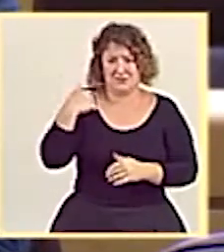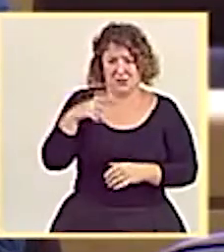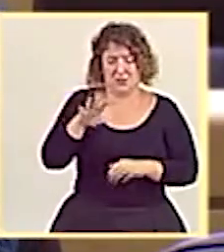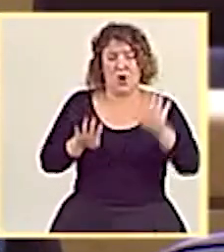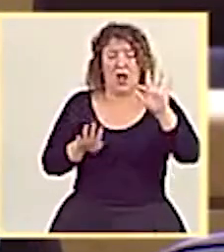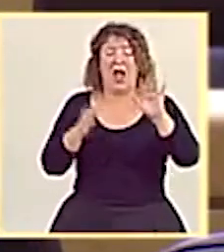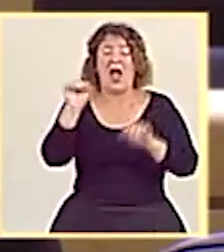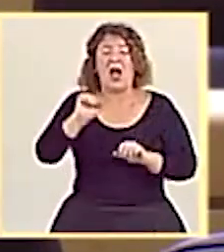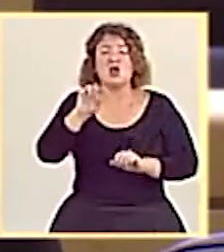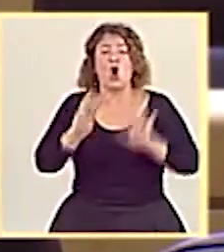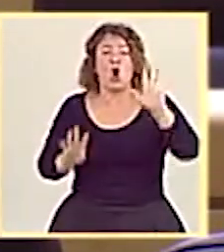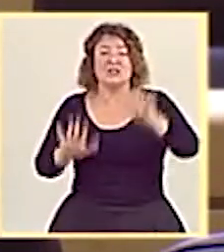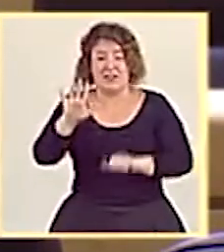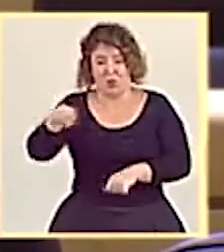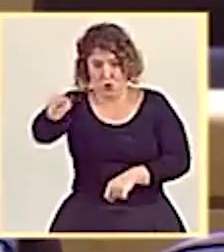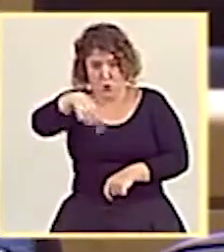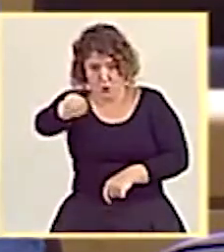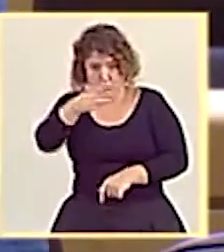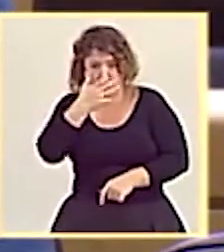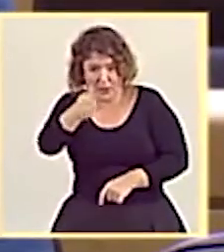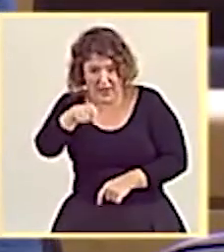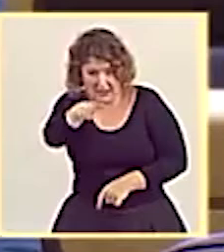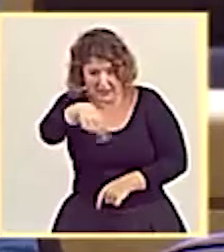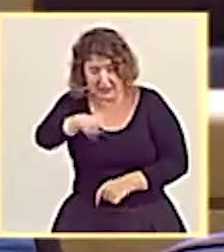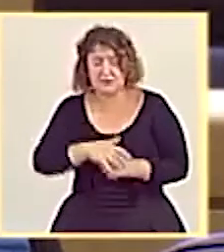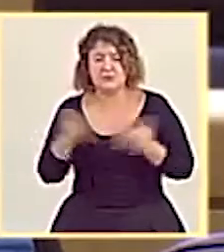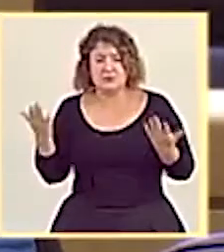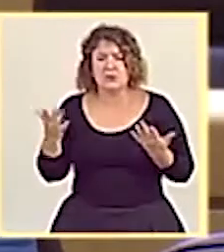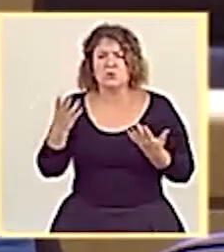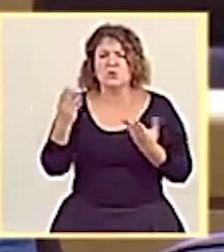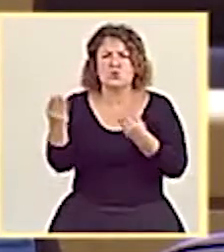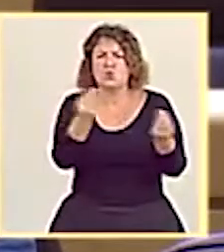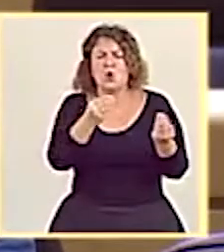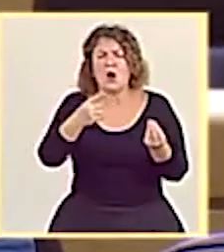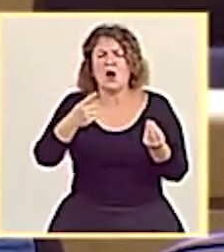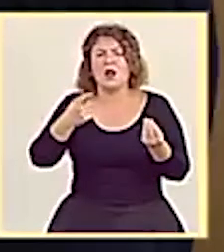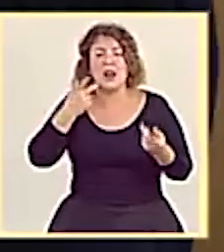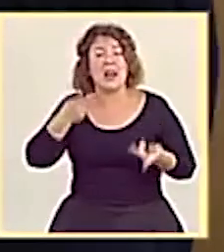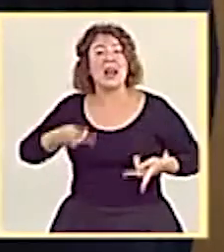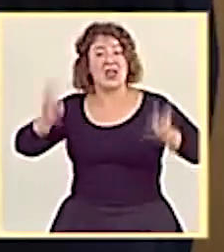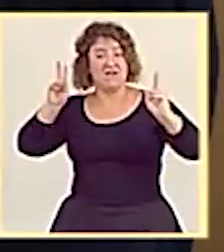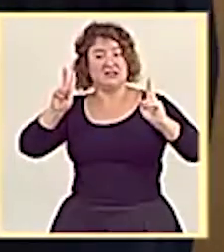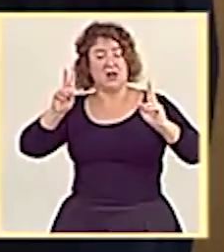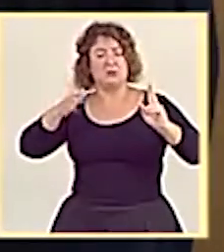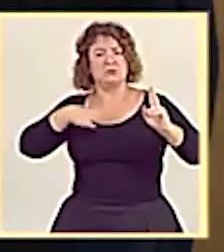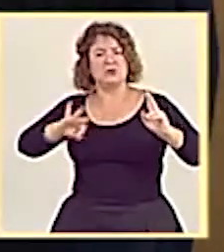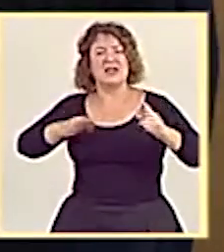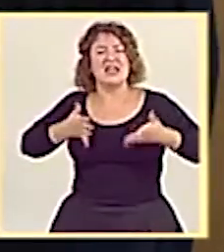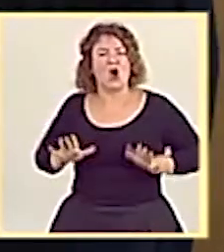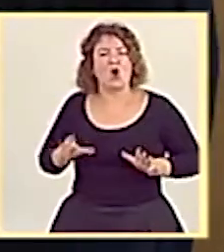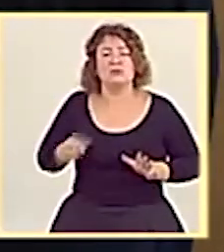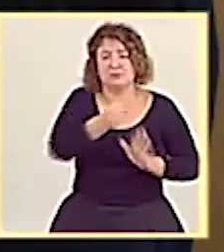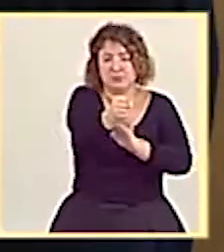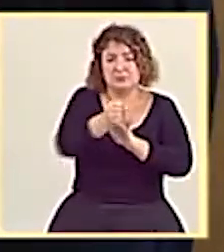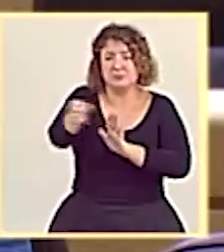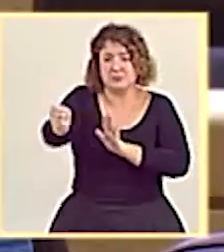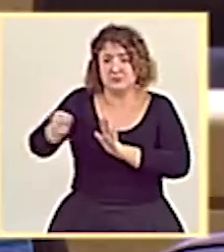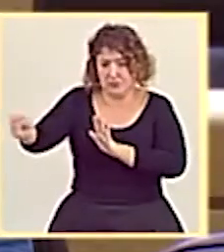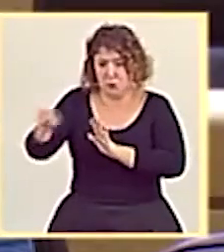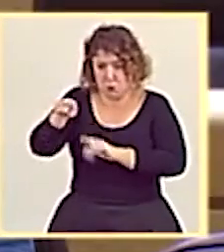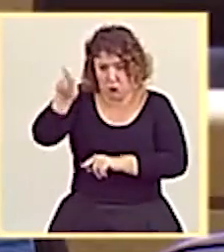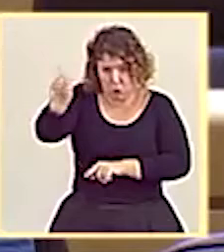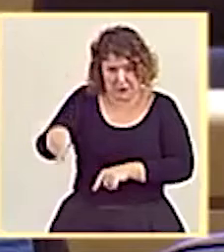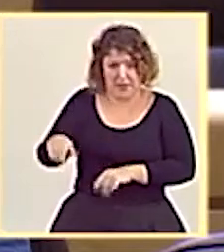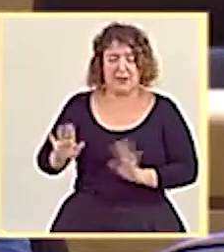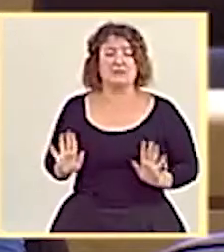85. Y, además, es un modelo educativo por el que muchas de sus señorías han optado en libertad para matricular a sus hijos, incluida usted.